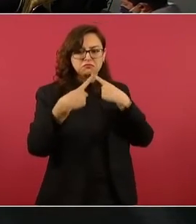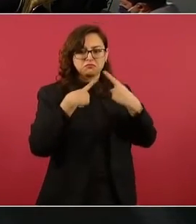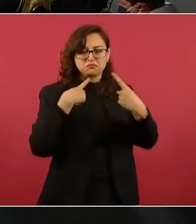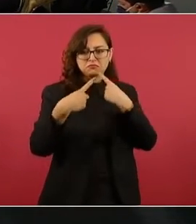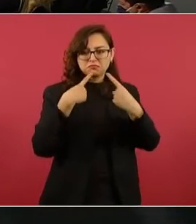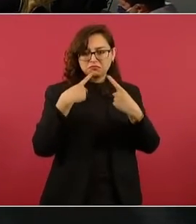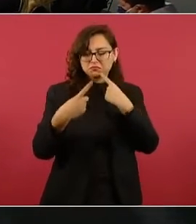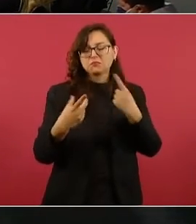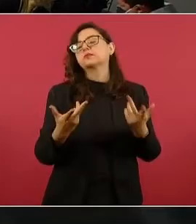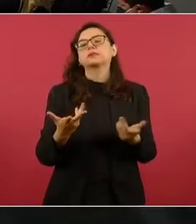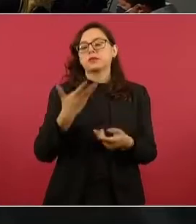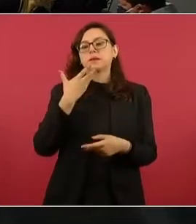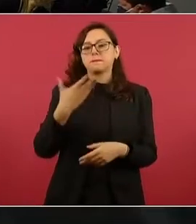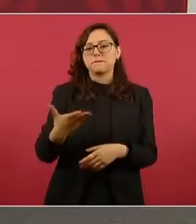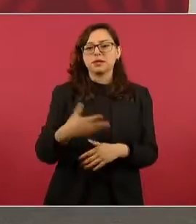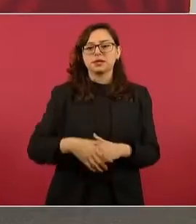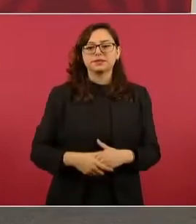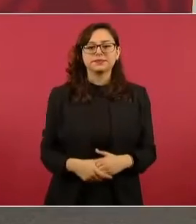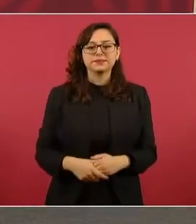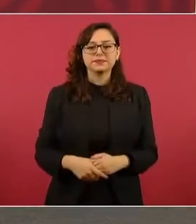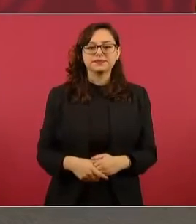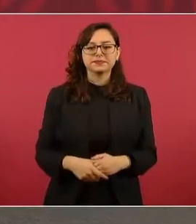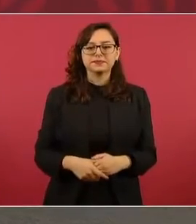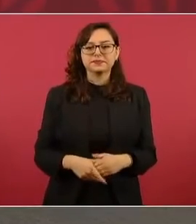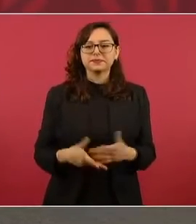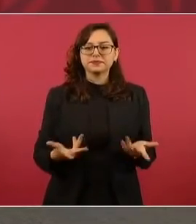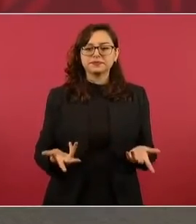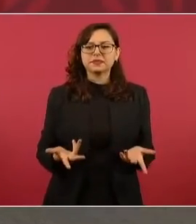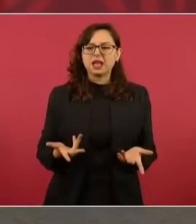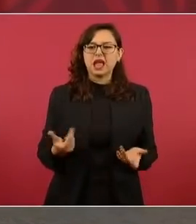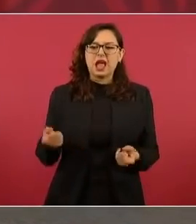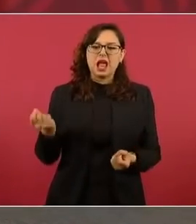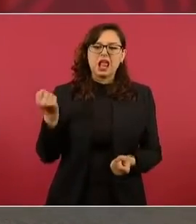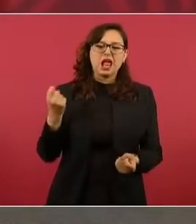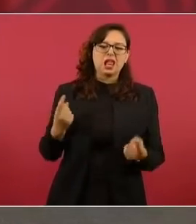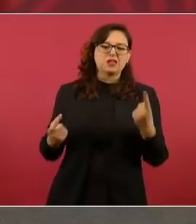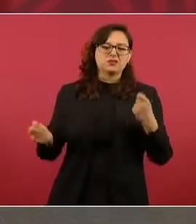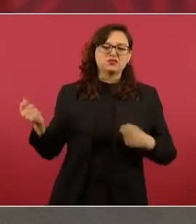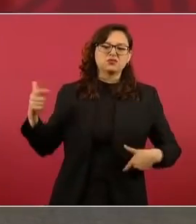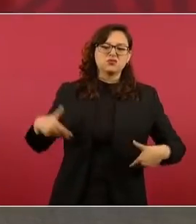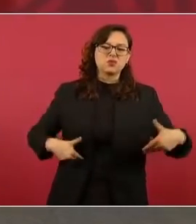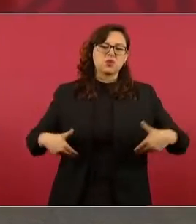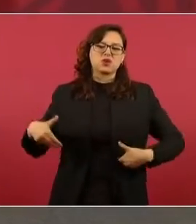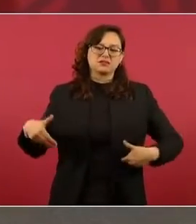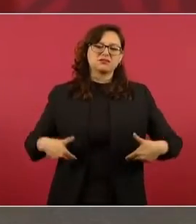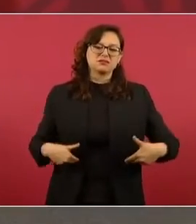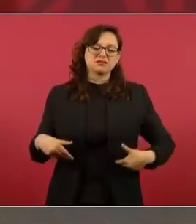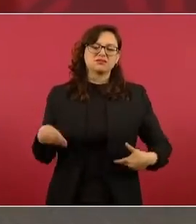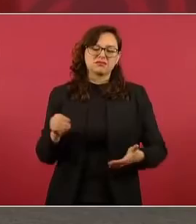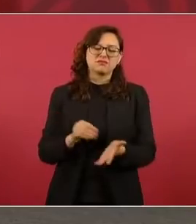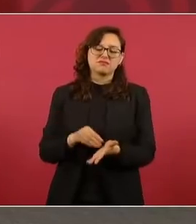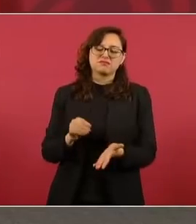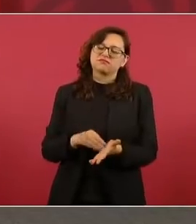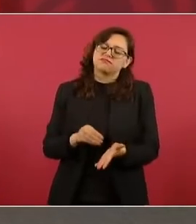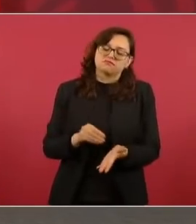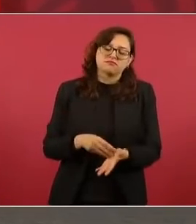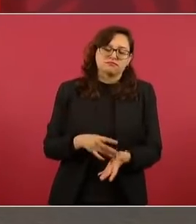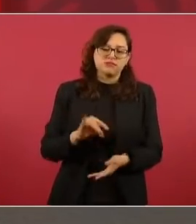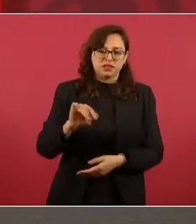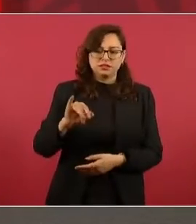de haber inconformidad, porque